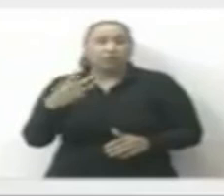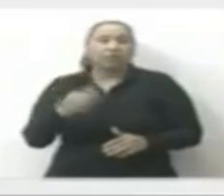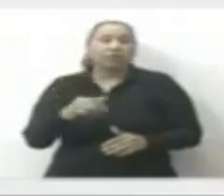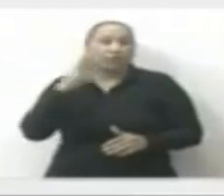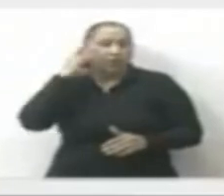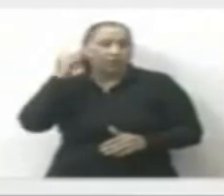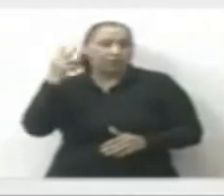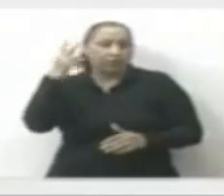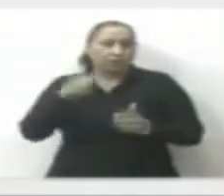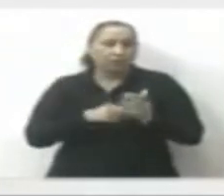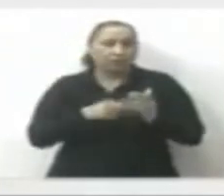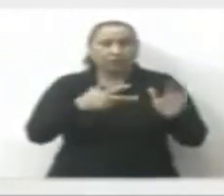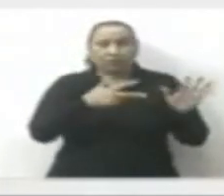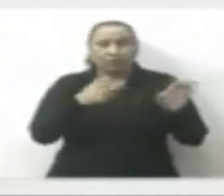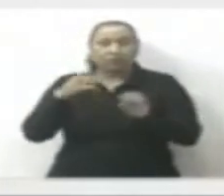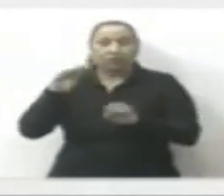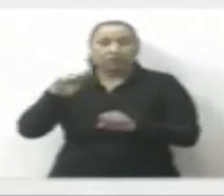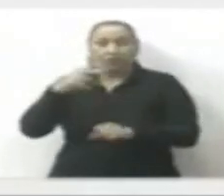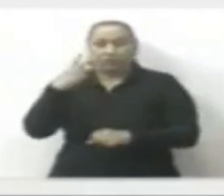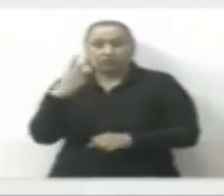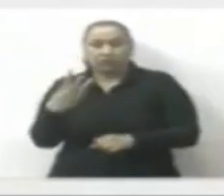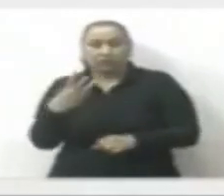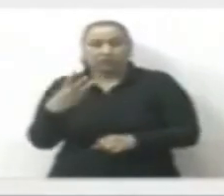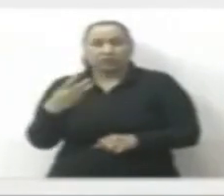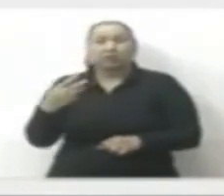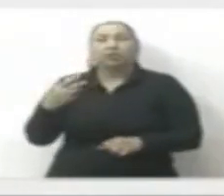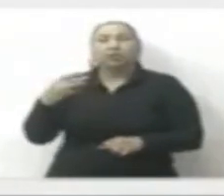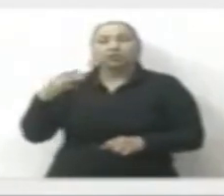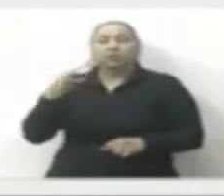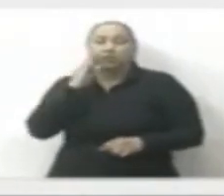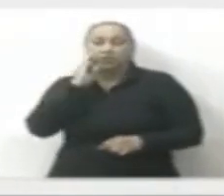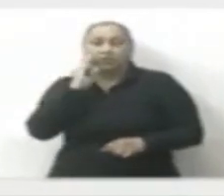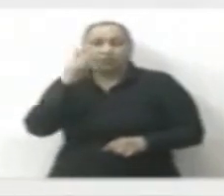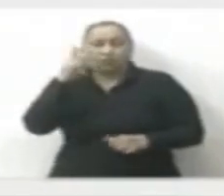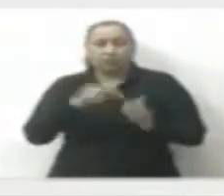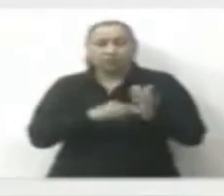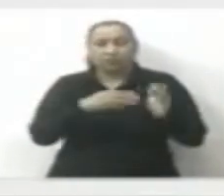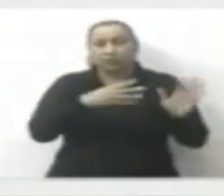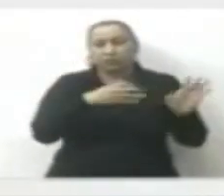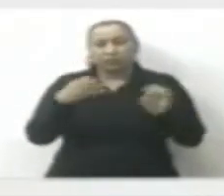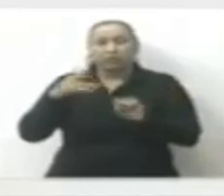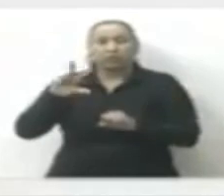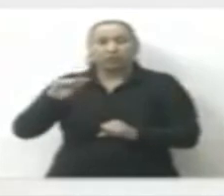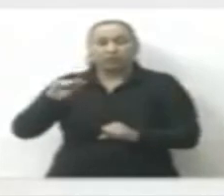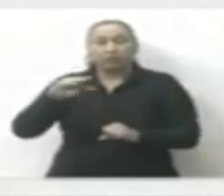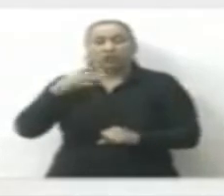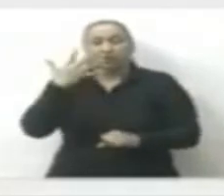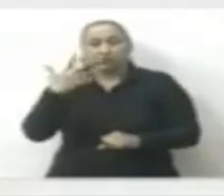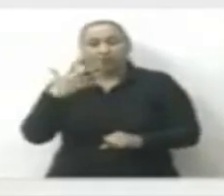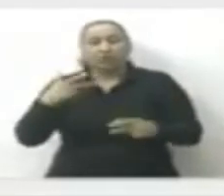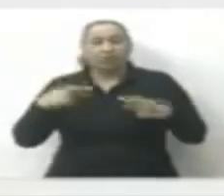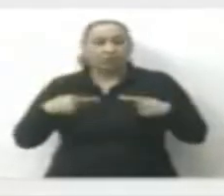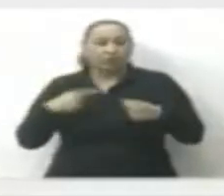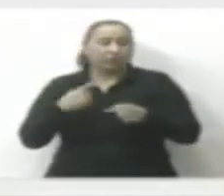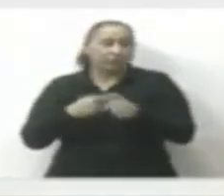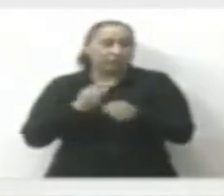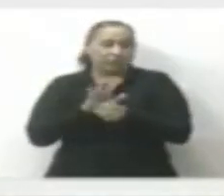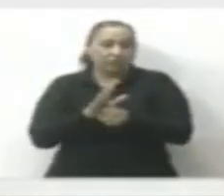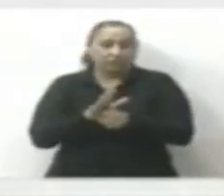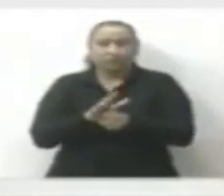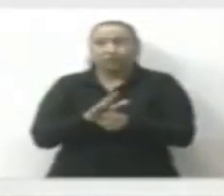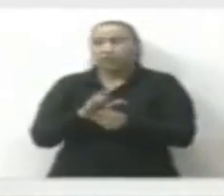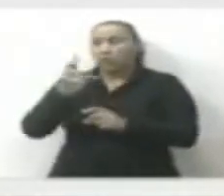,893 y Manzanillo 2,997. Pasamos ahora a la lista de casos